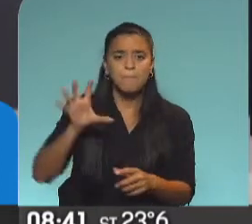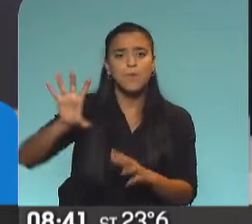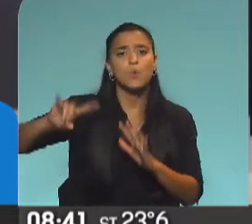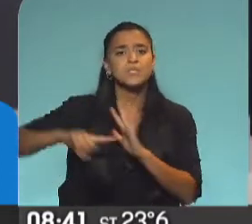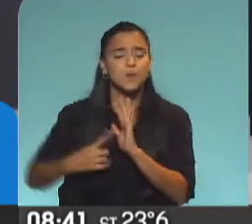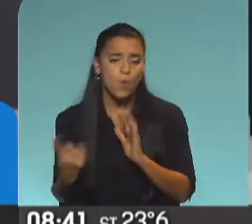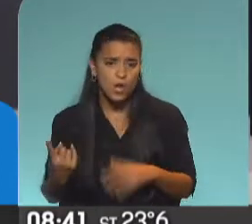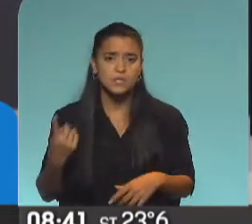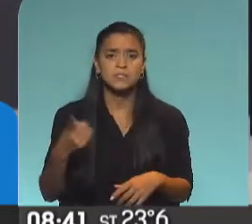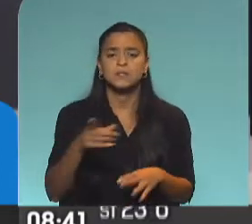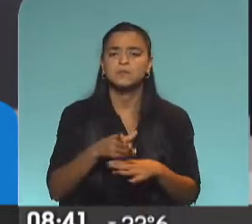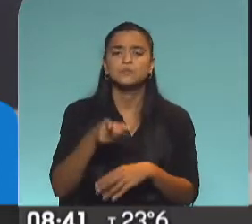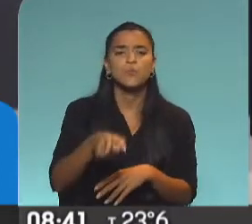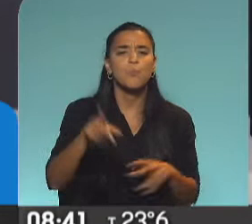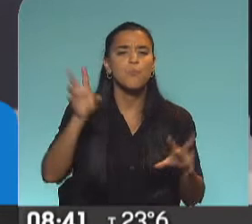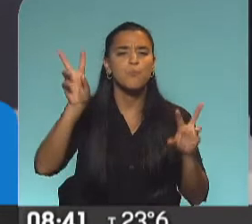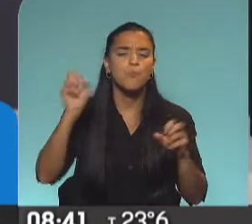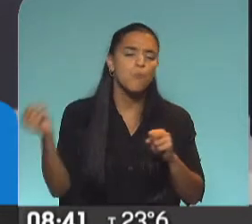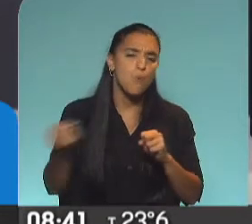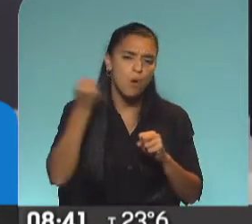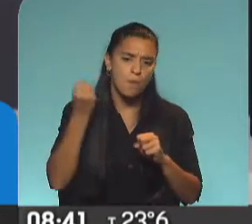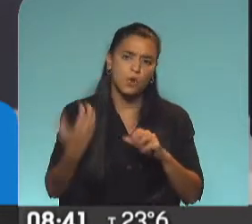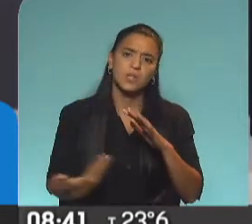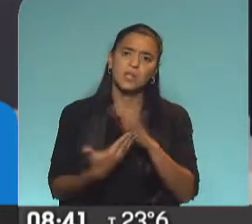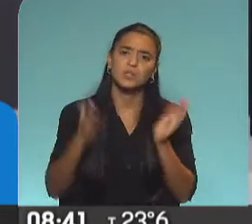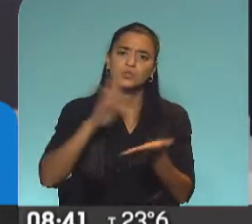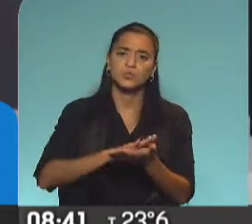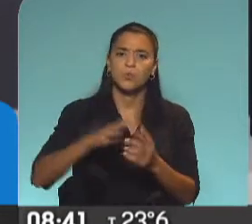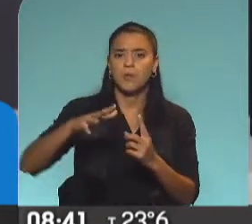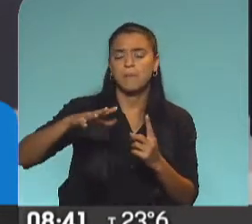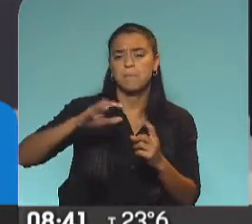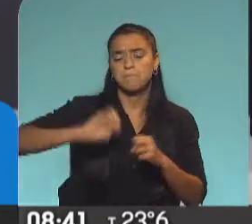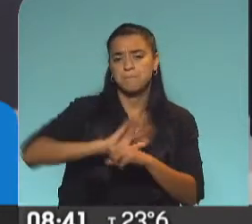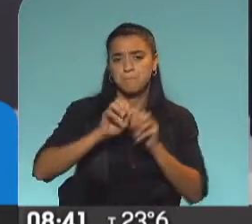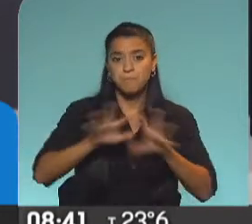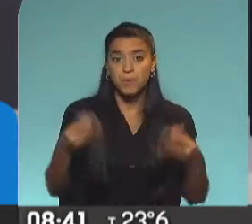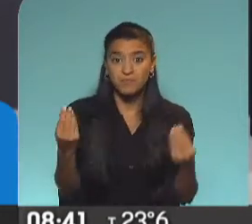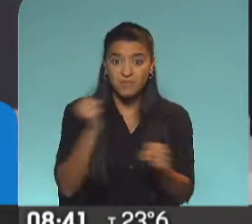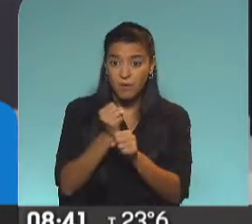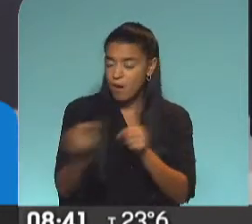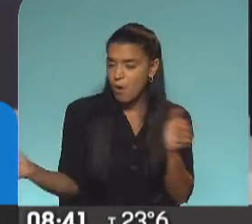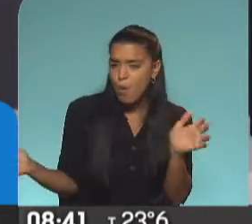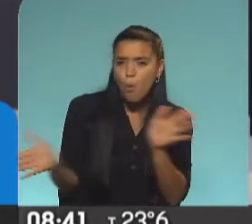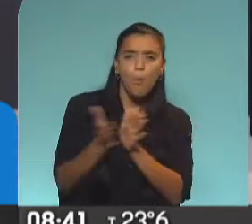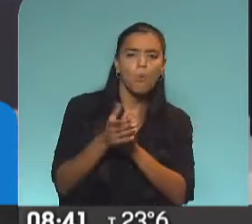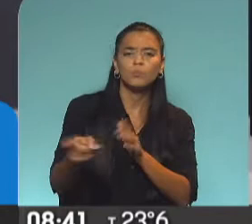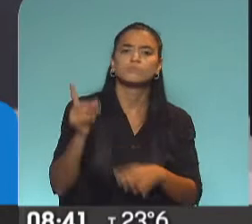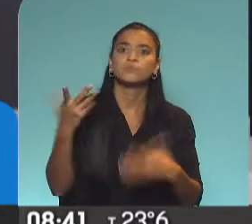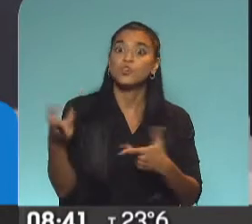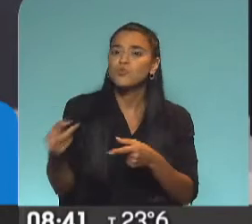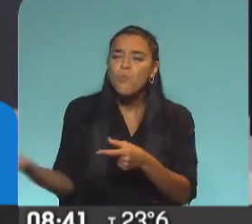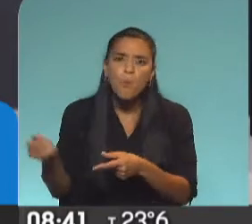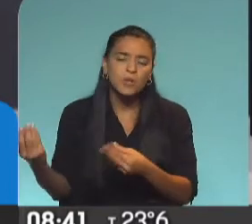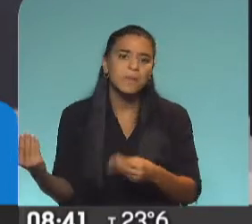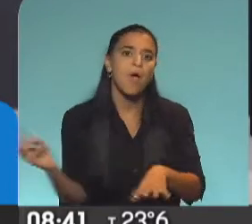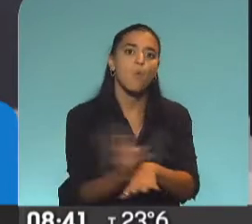uno de los ejes centrales de la gestión de la pandemia. Porque trabajar en conjunto es vital para cuidar a los millones de argentinos